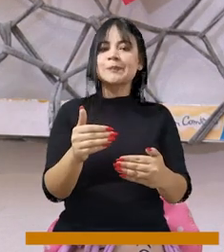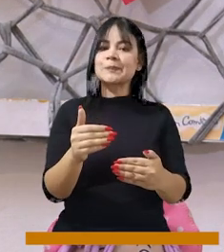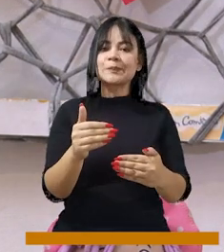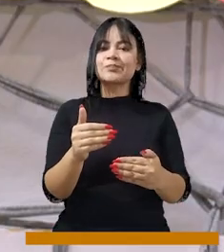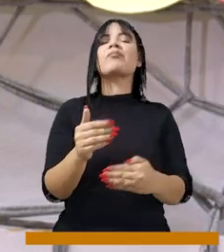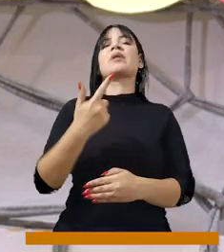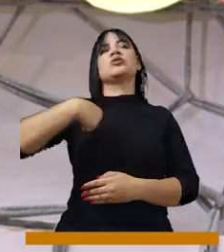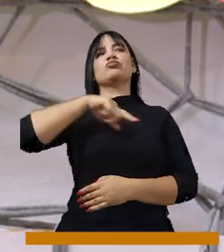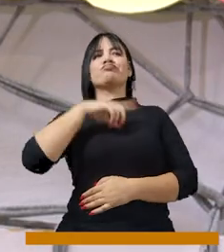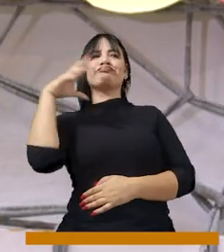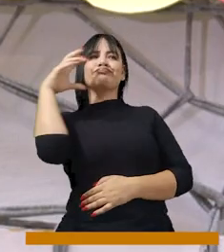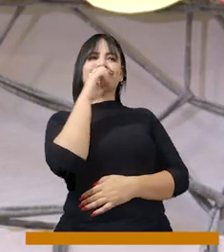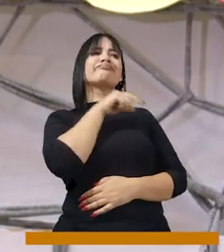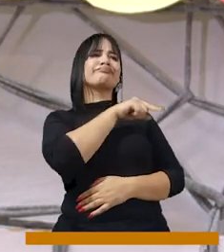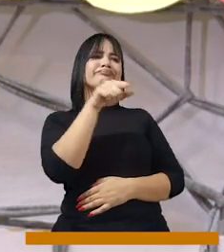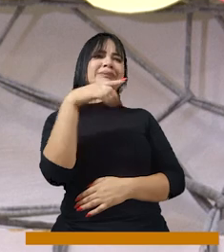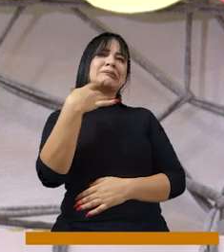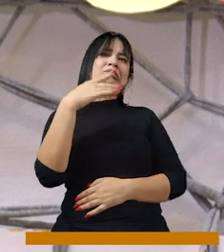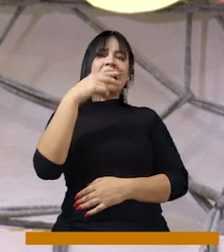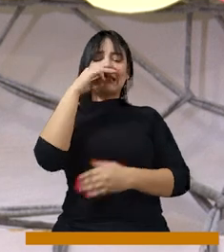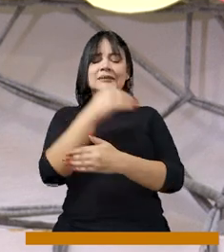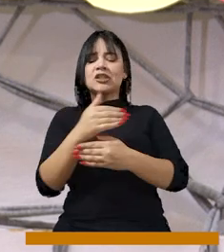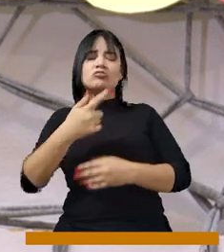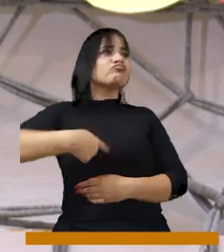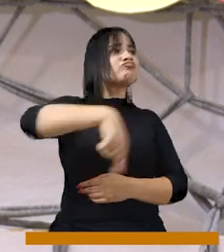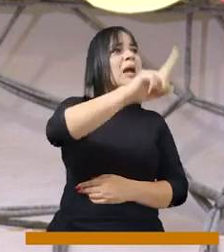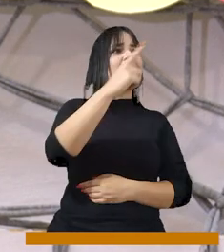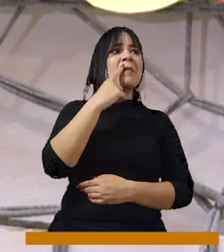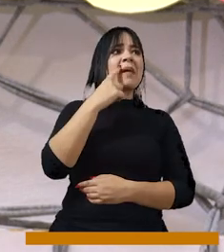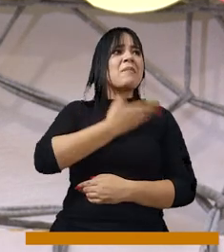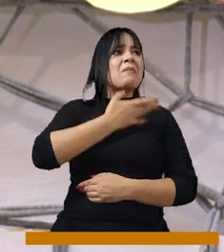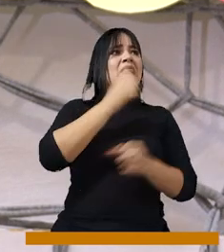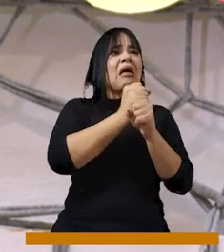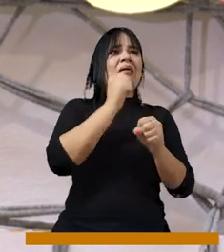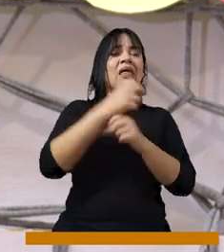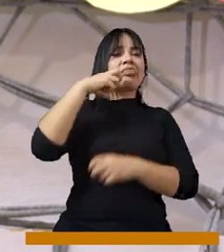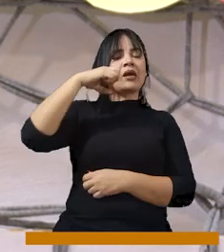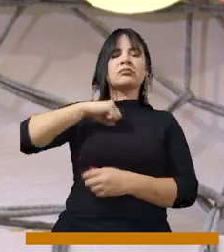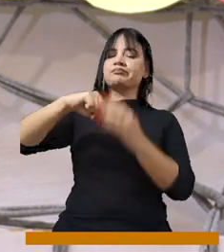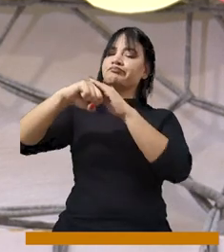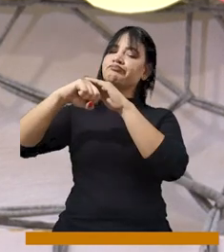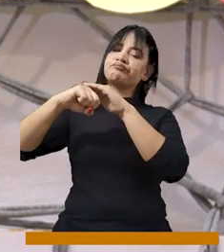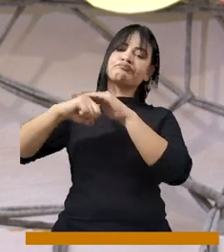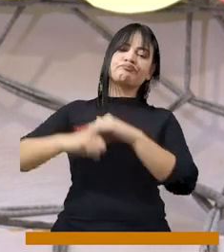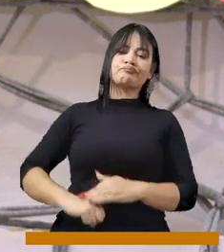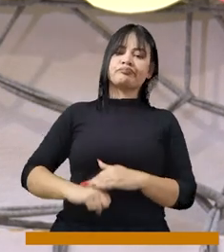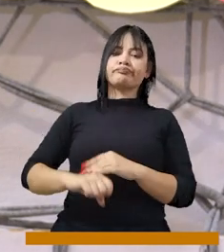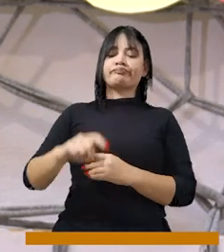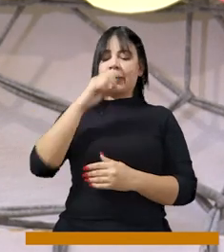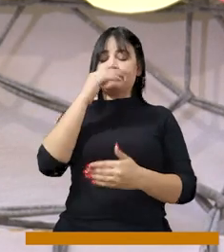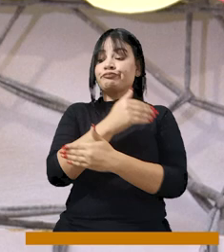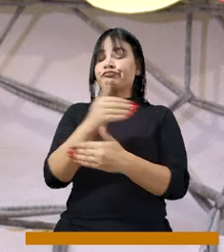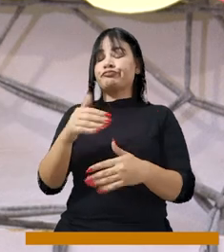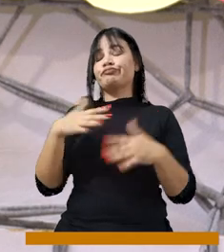y las niñas. Logramos evidenciar niños que trabajaban con sus padres, vulnerando así sus derechos y toda la garantía de